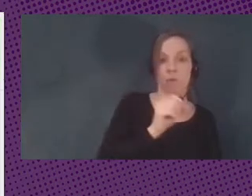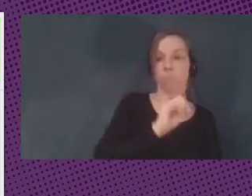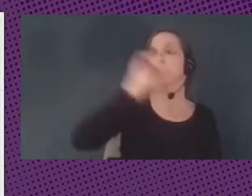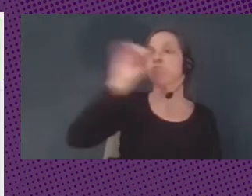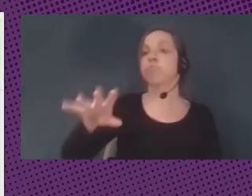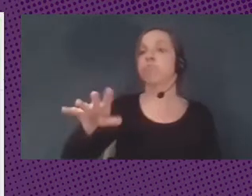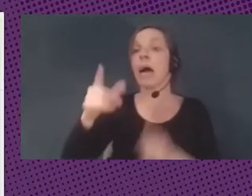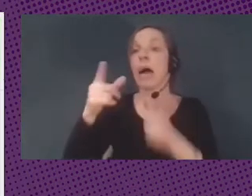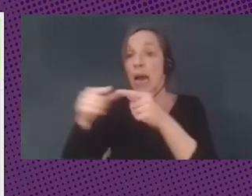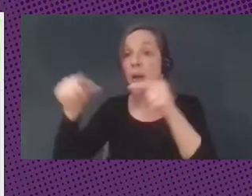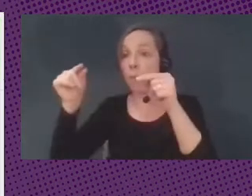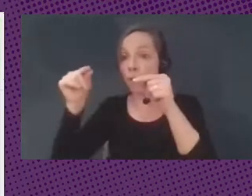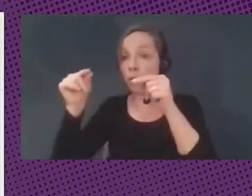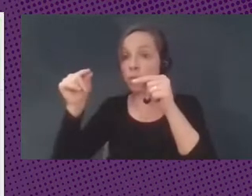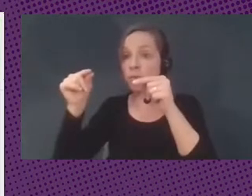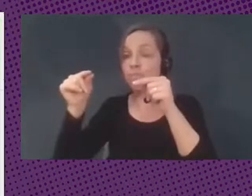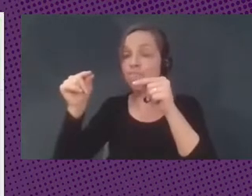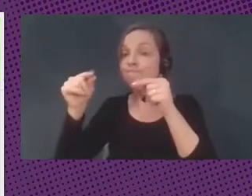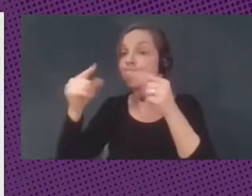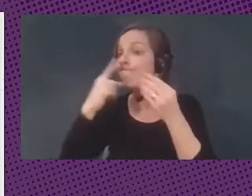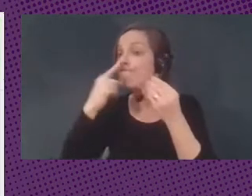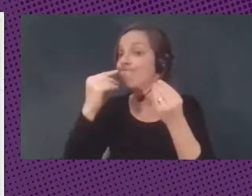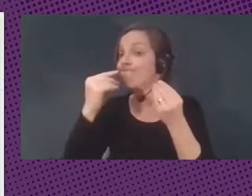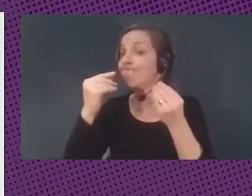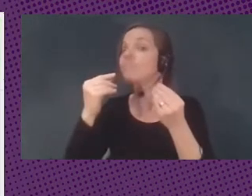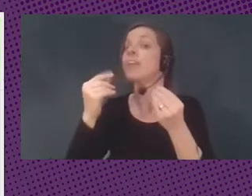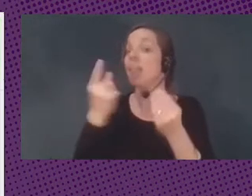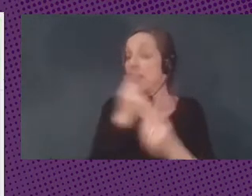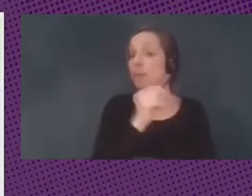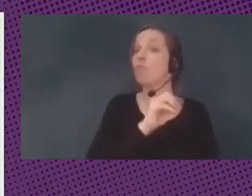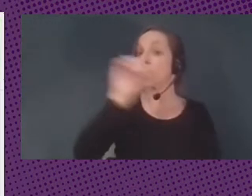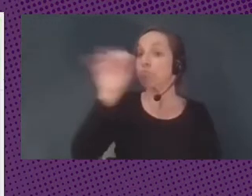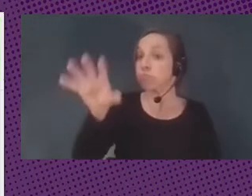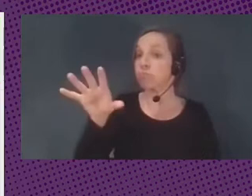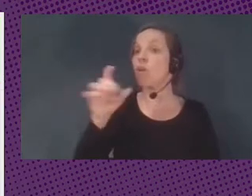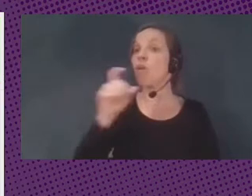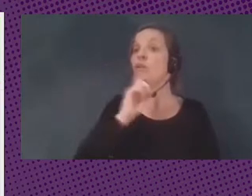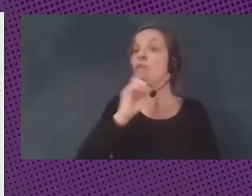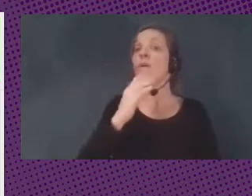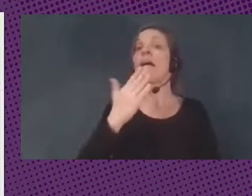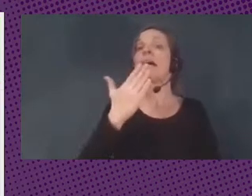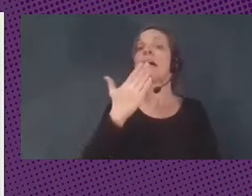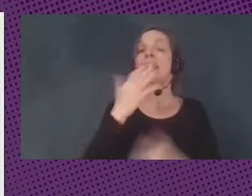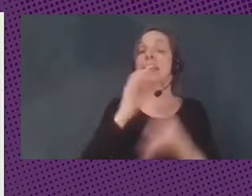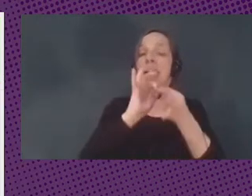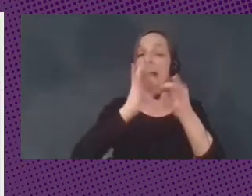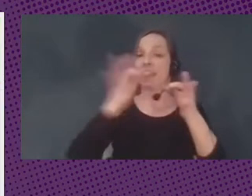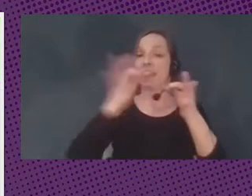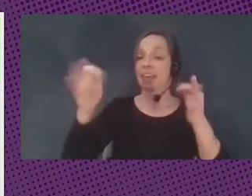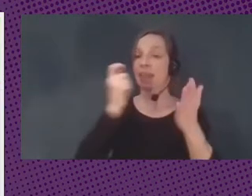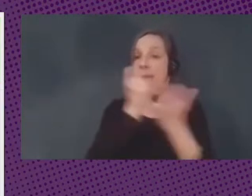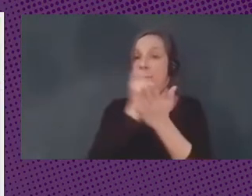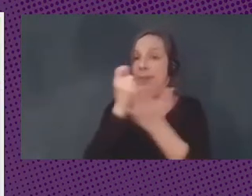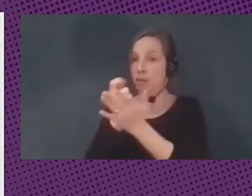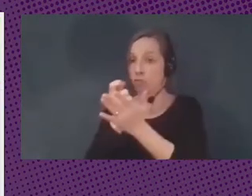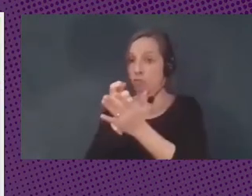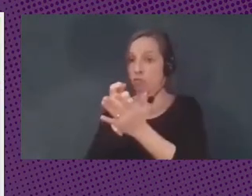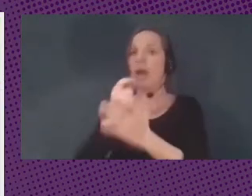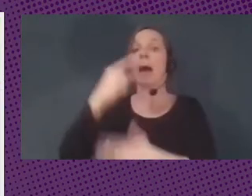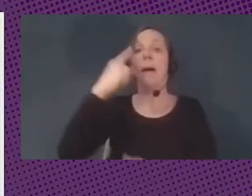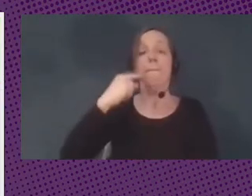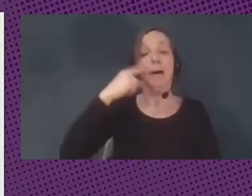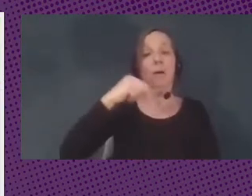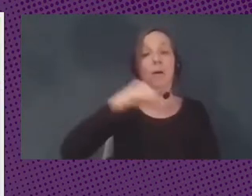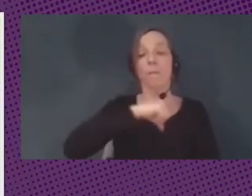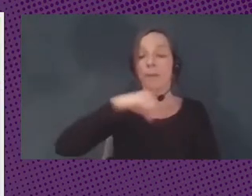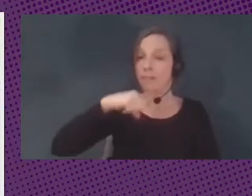lo más probable es que ese dinero fluya a través de una cadena de pagos de un banco privado estadounidense,